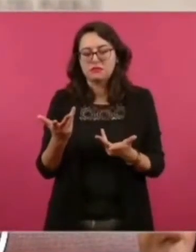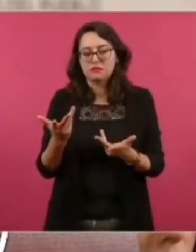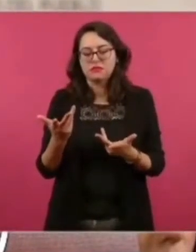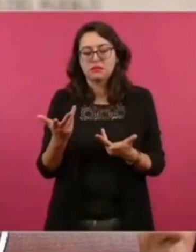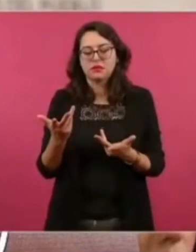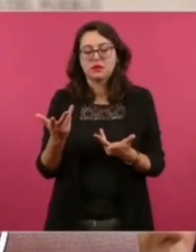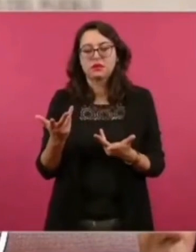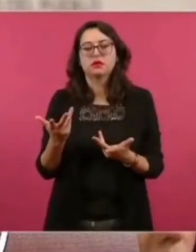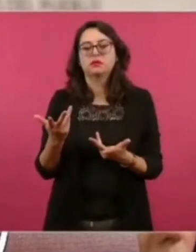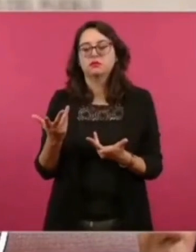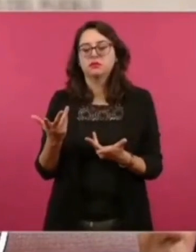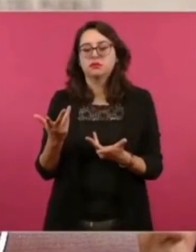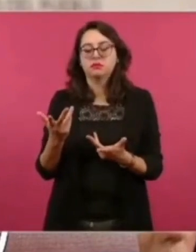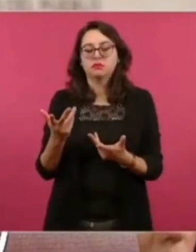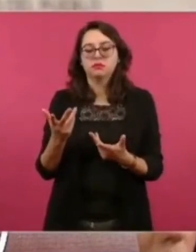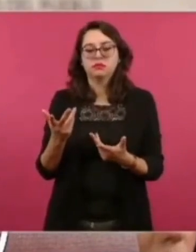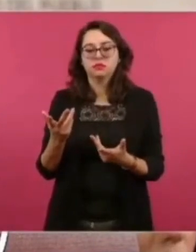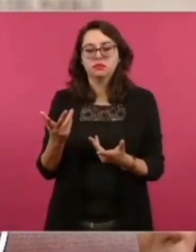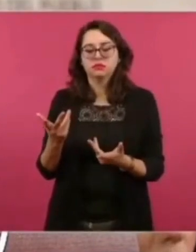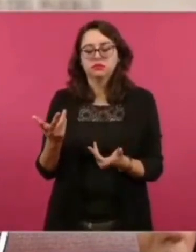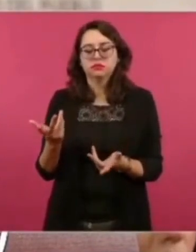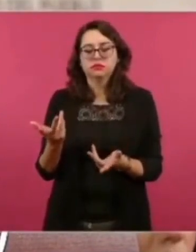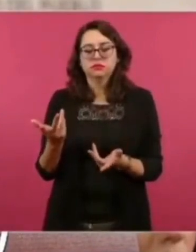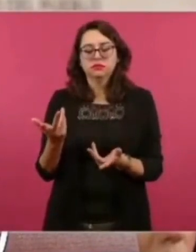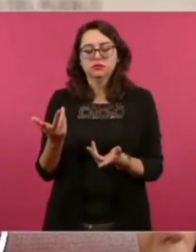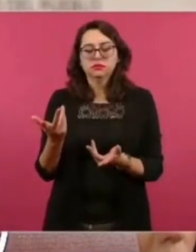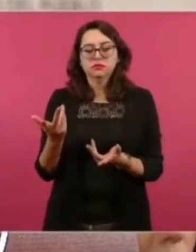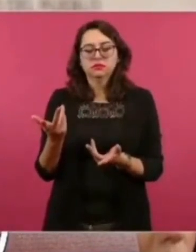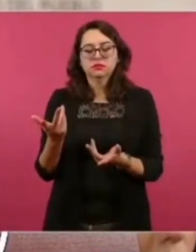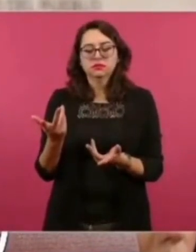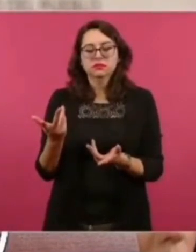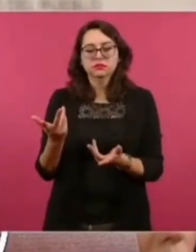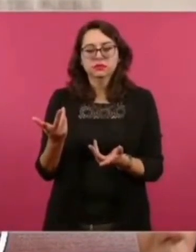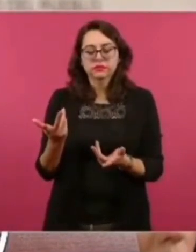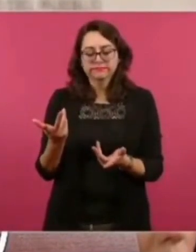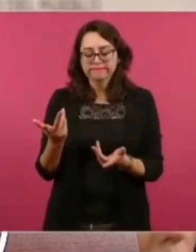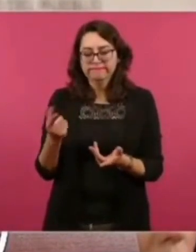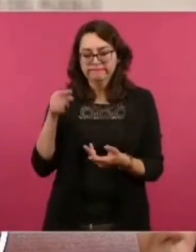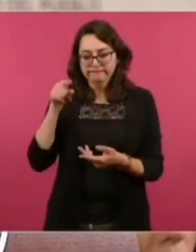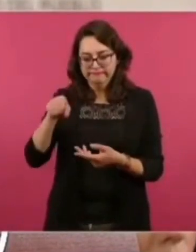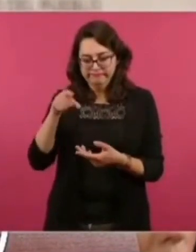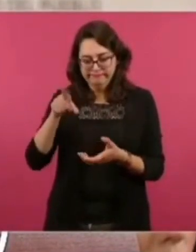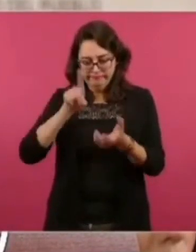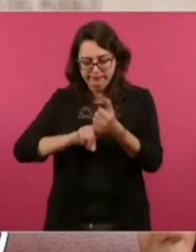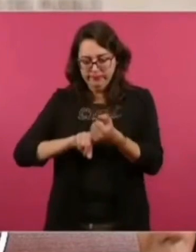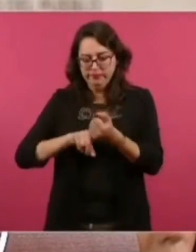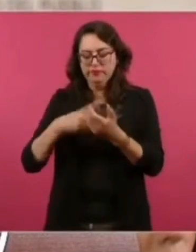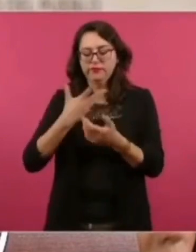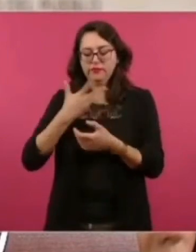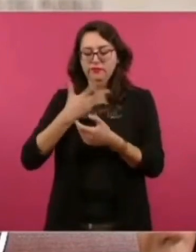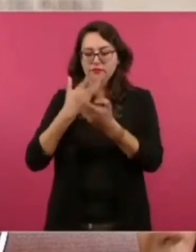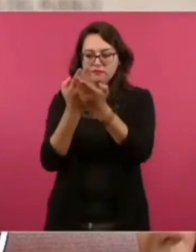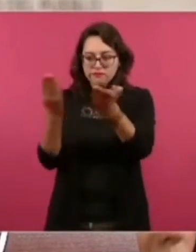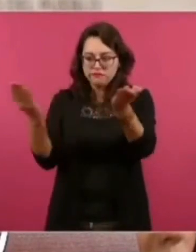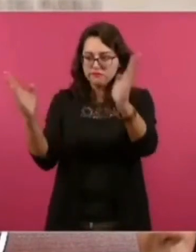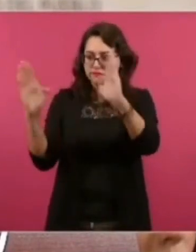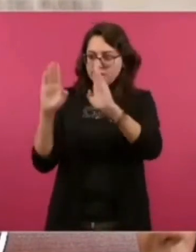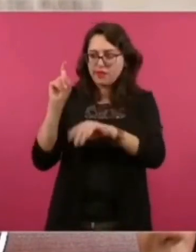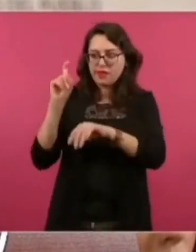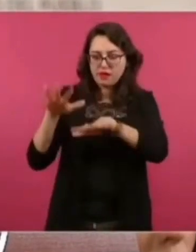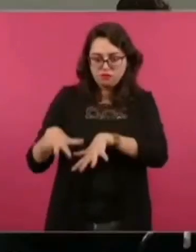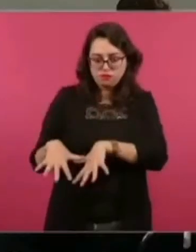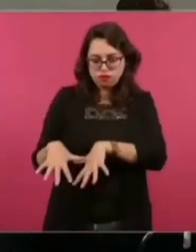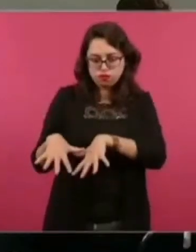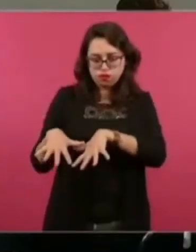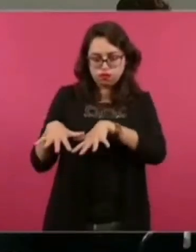y ahí está la presa Picacho. Y